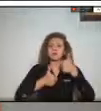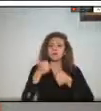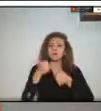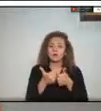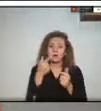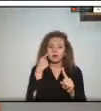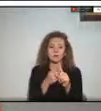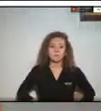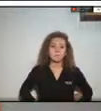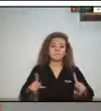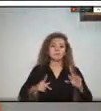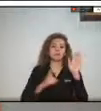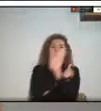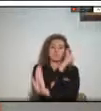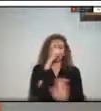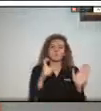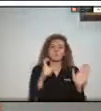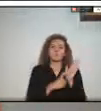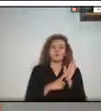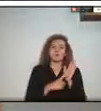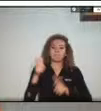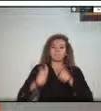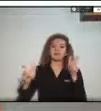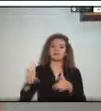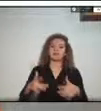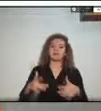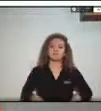de los habitantes